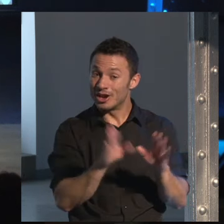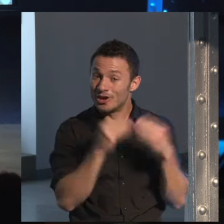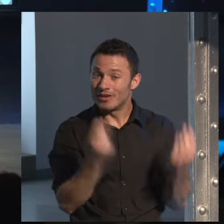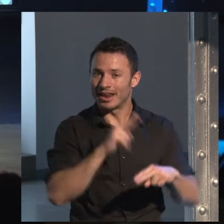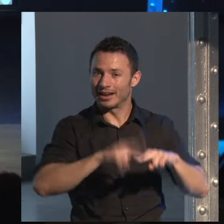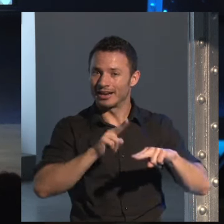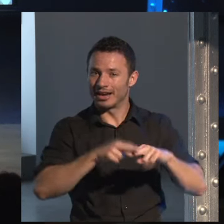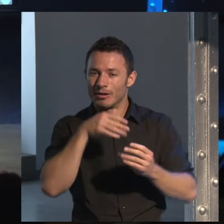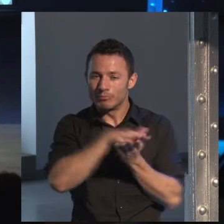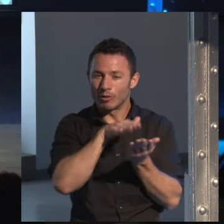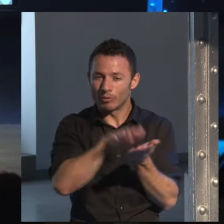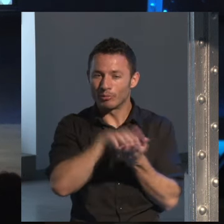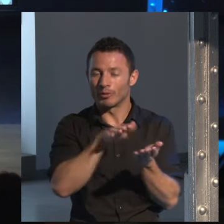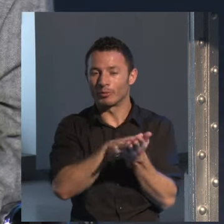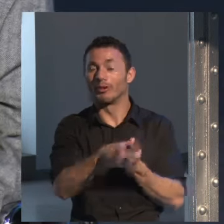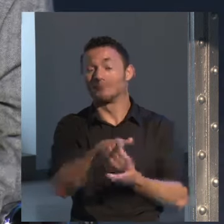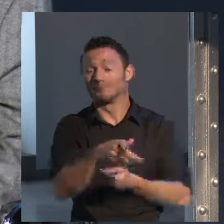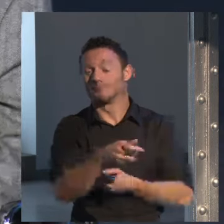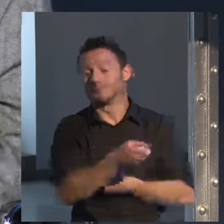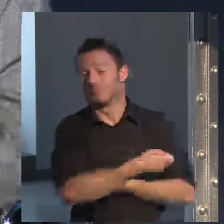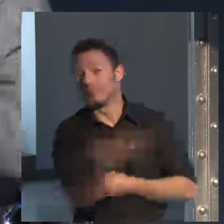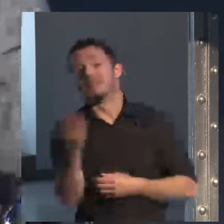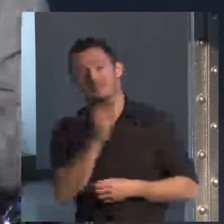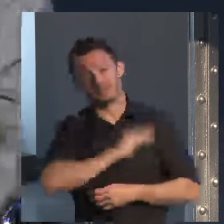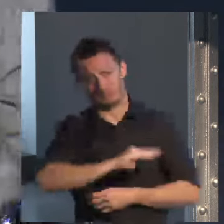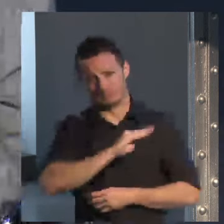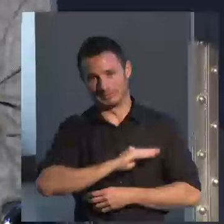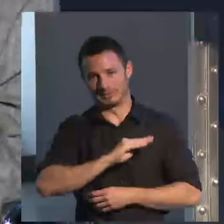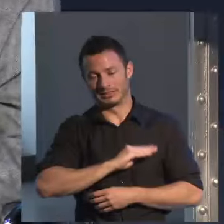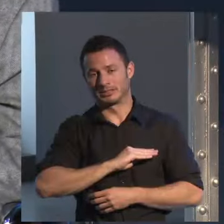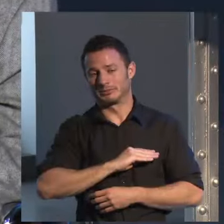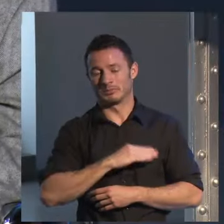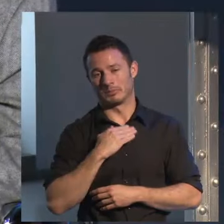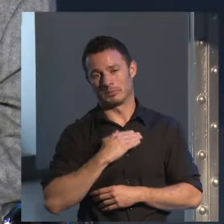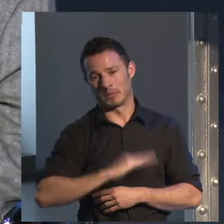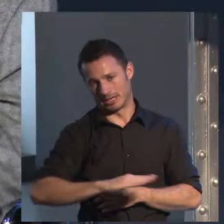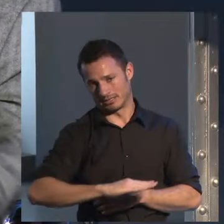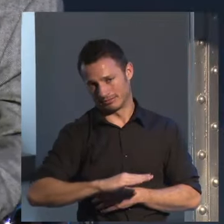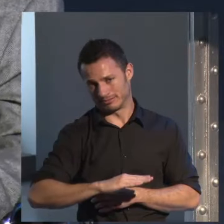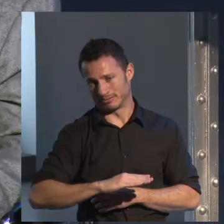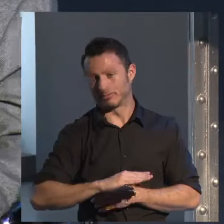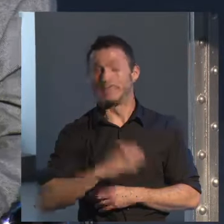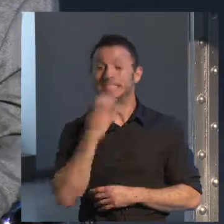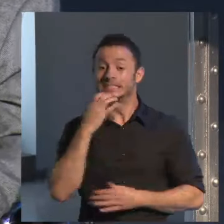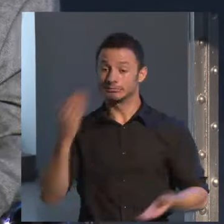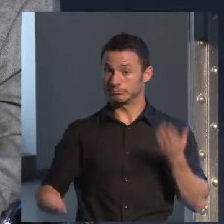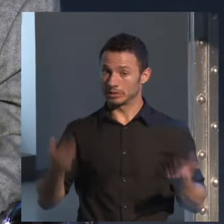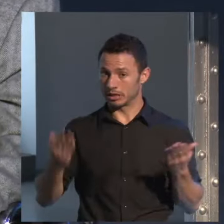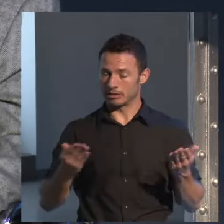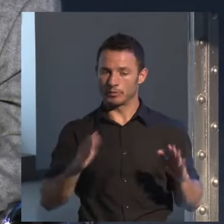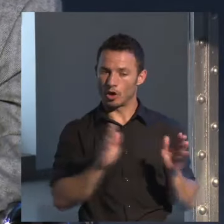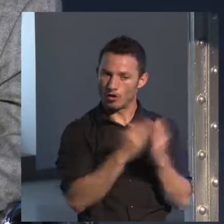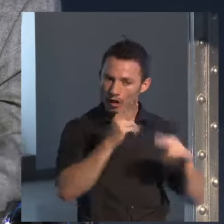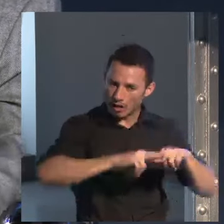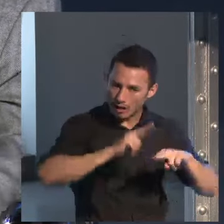publican. Pero si pudiéramos, si fuera posible, hacer el balance entre las buenas y las malas novelas negras